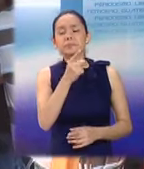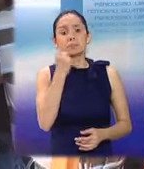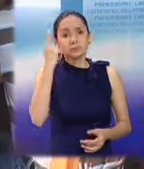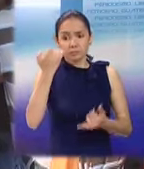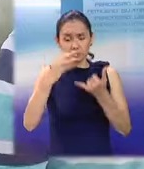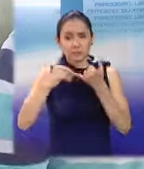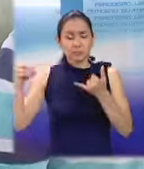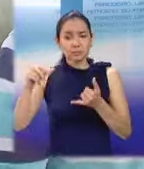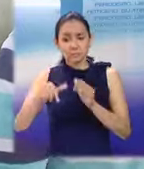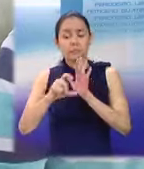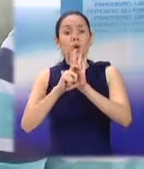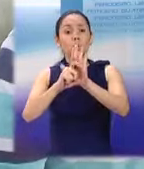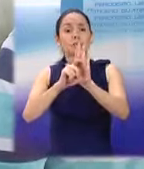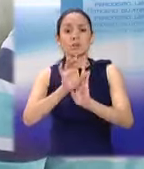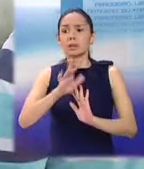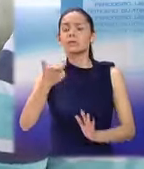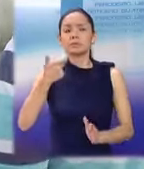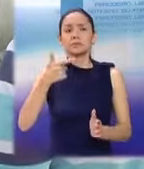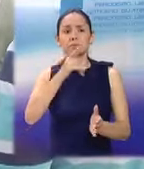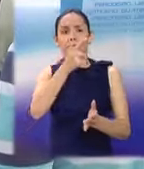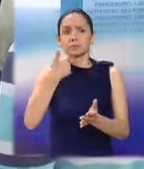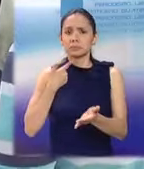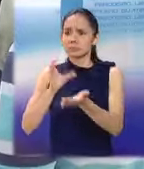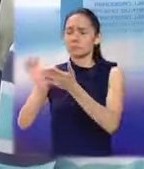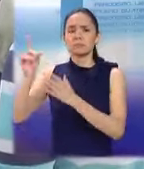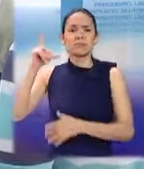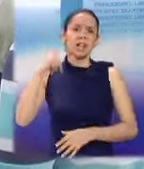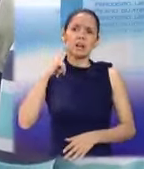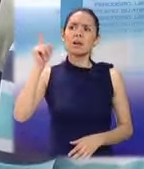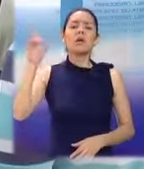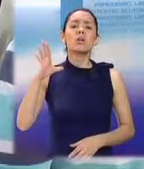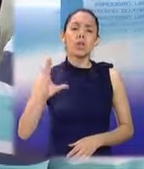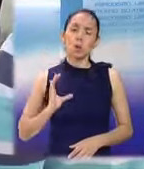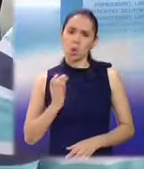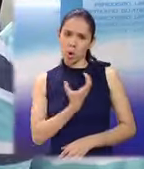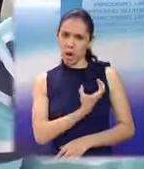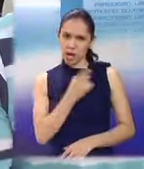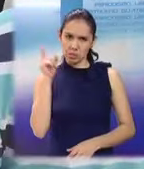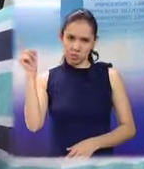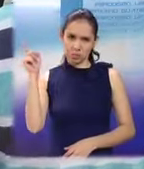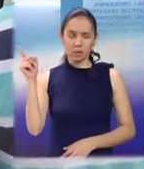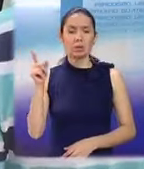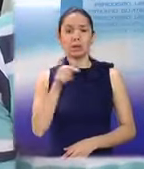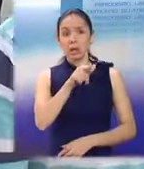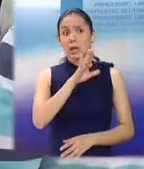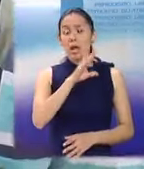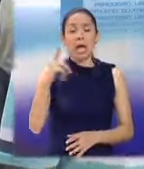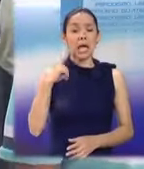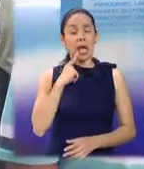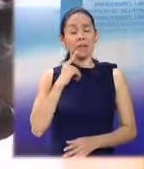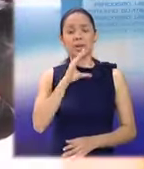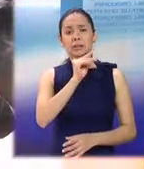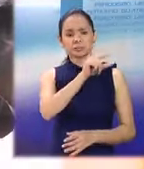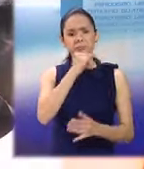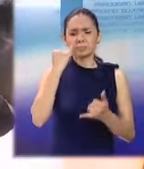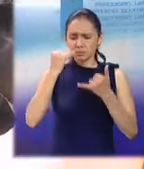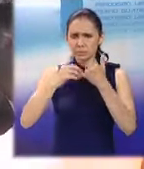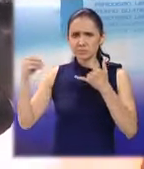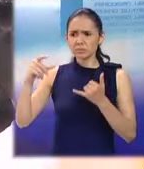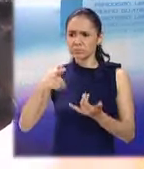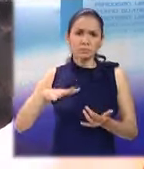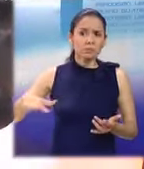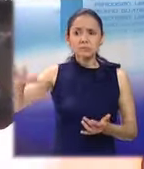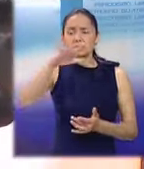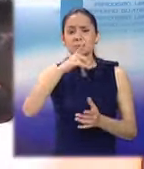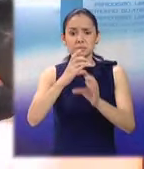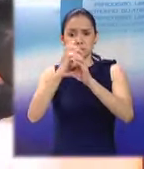constitucionalmente la potestad es del Congreso de la República. El jefe edil del municipio de Flores dio a conocer que este impuesto será para todo